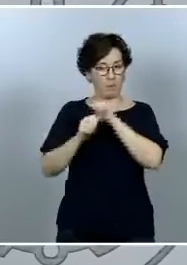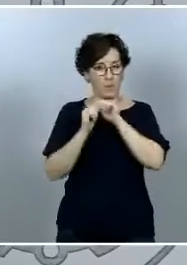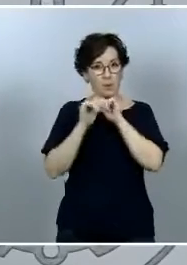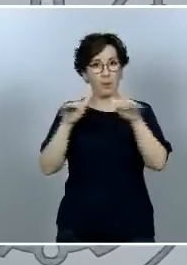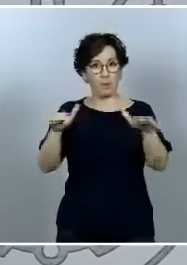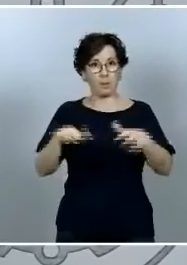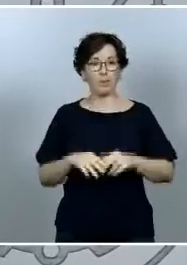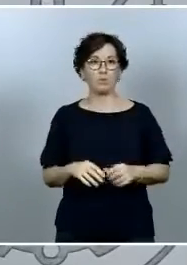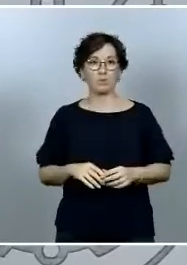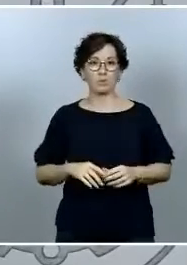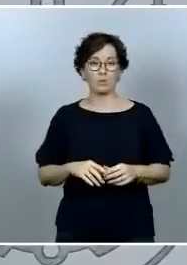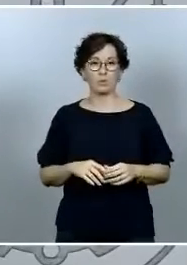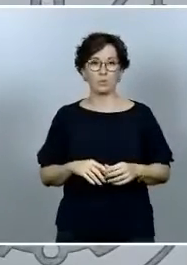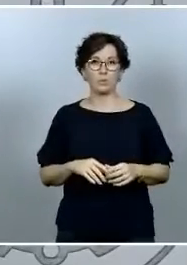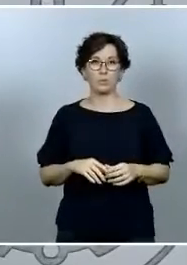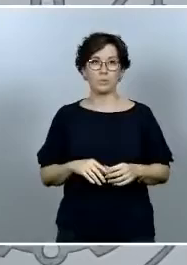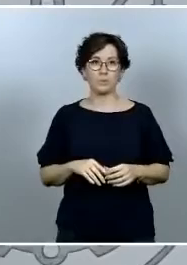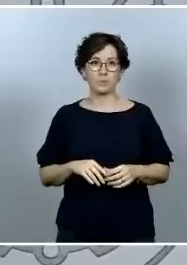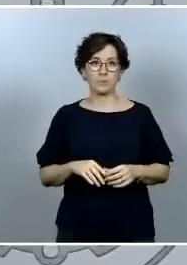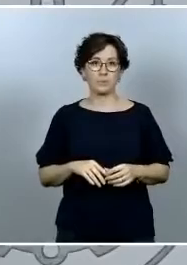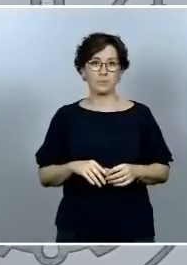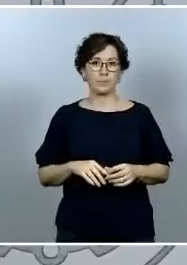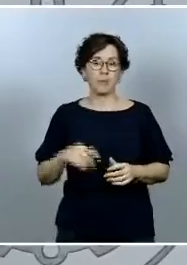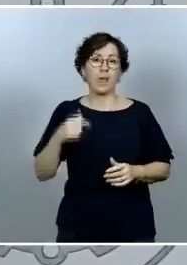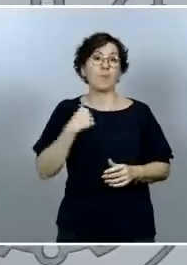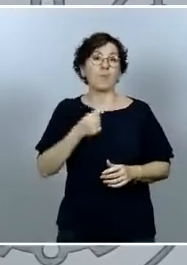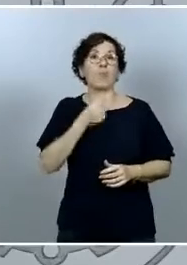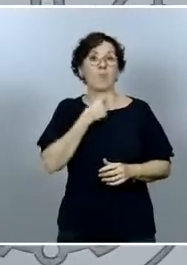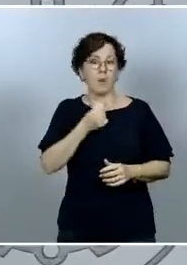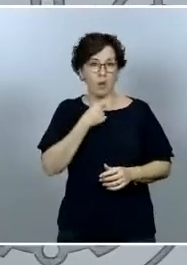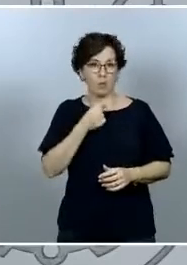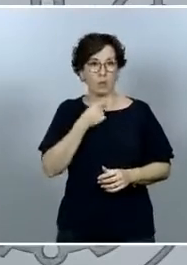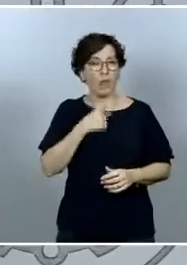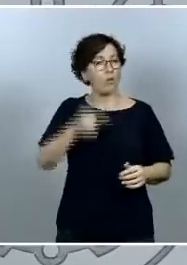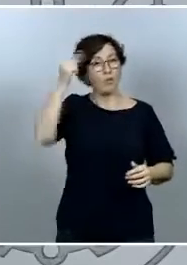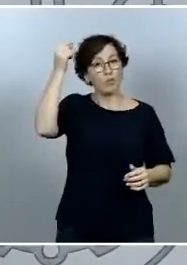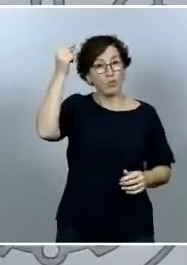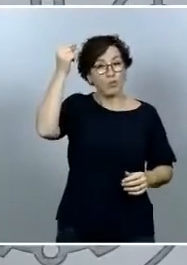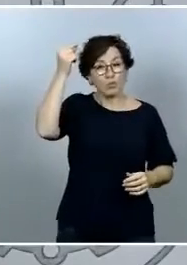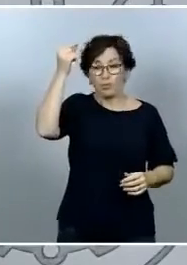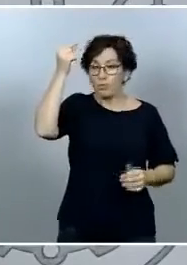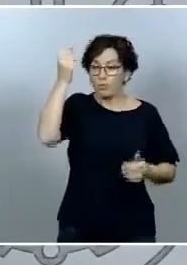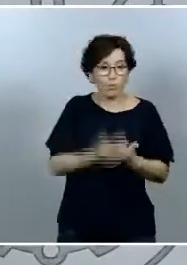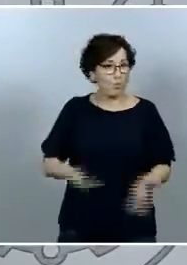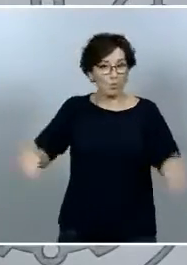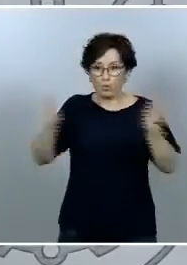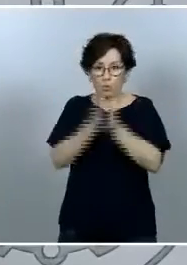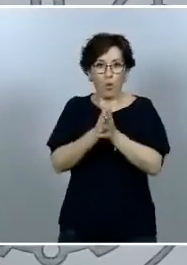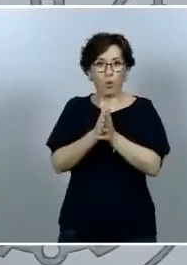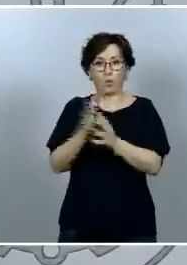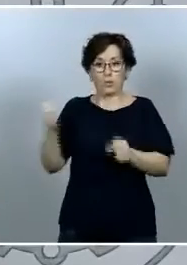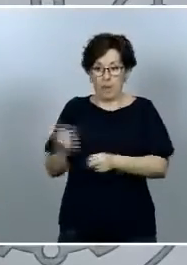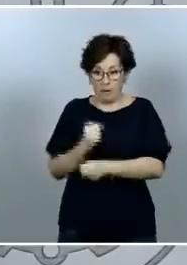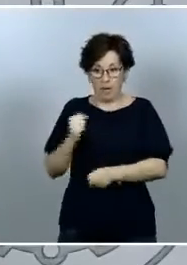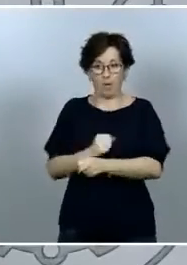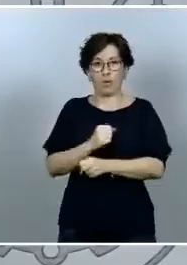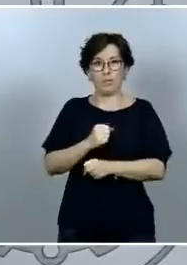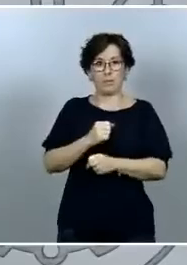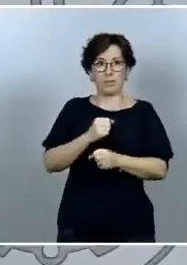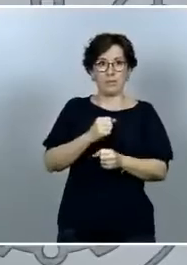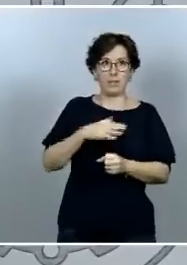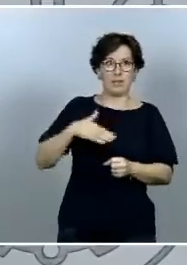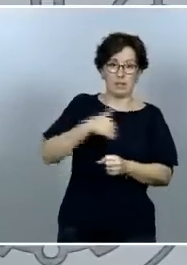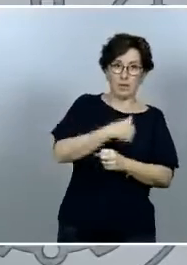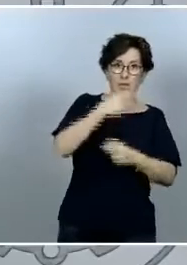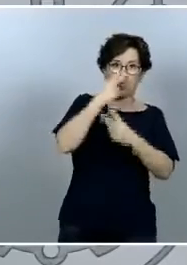totalidad sin ningún tipo de excepción de los servidores públicos por tanto los políticos hubiéramos respondido a este reto pero en líneas